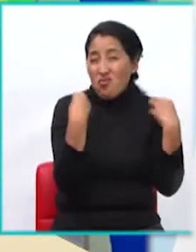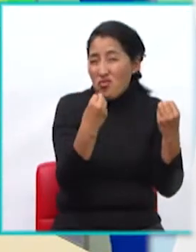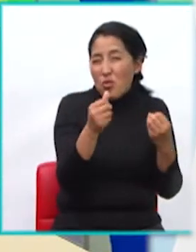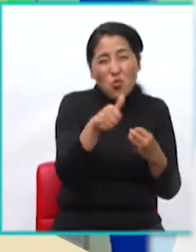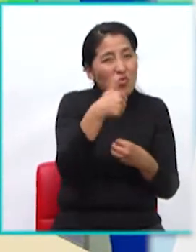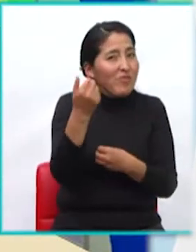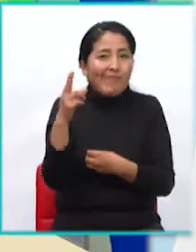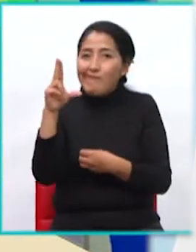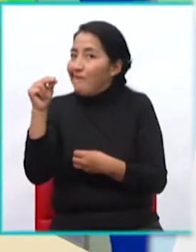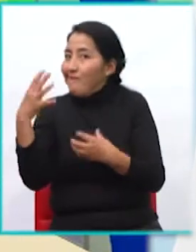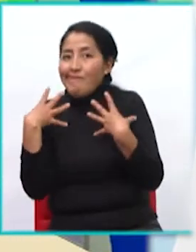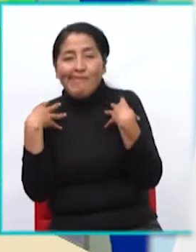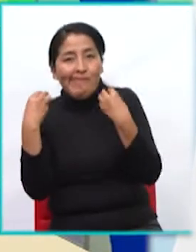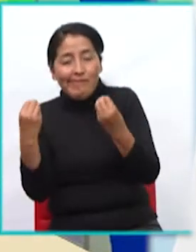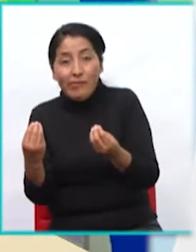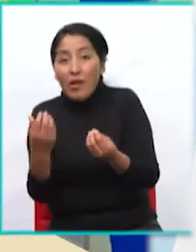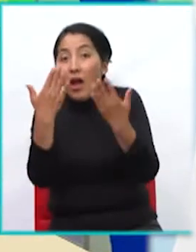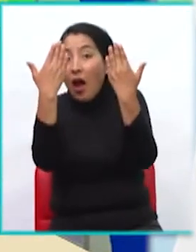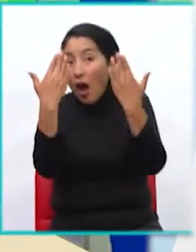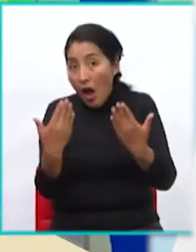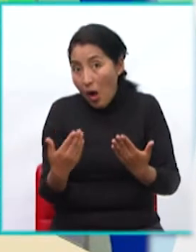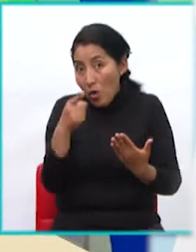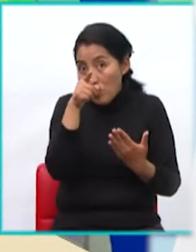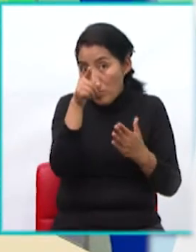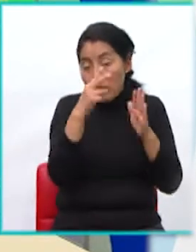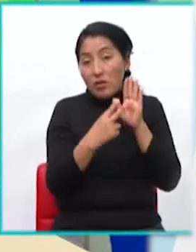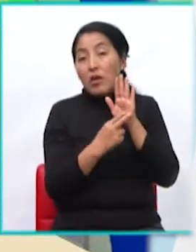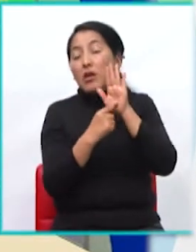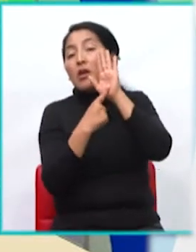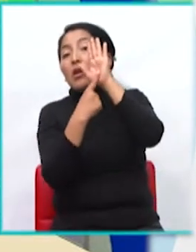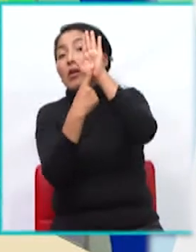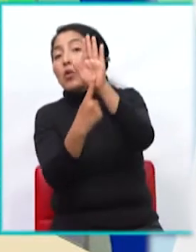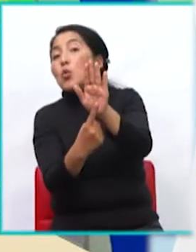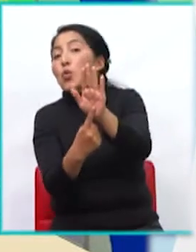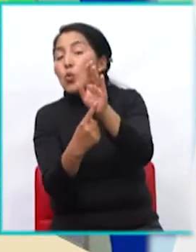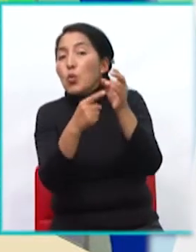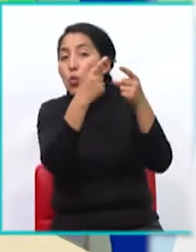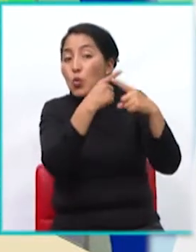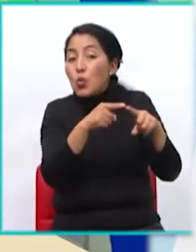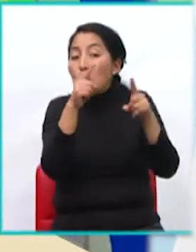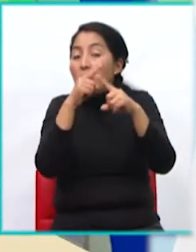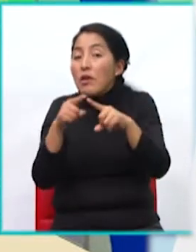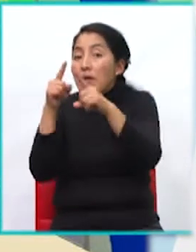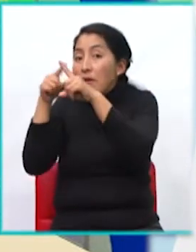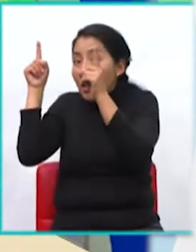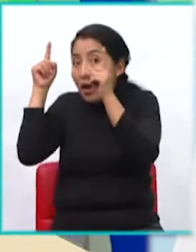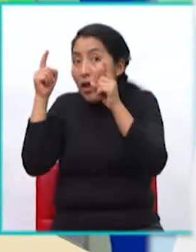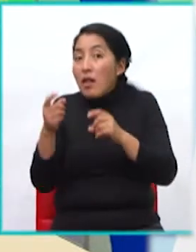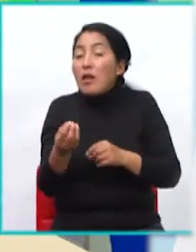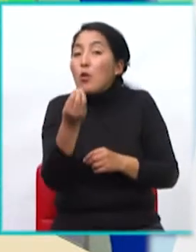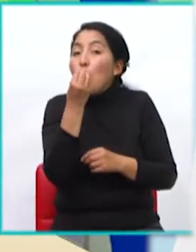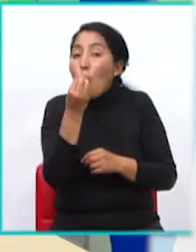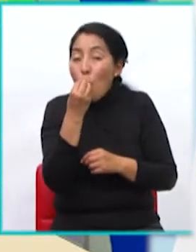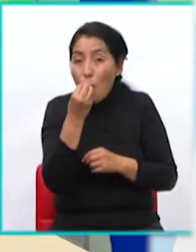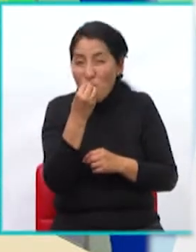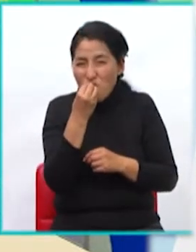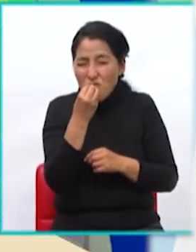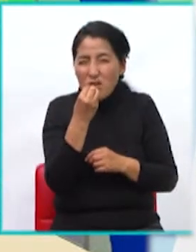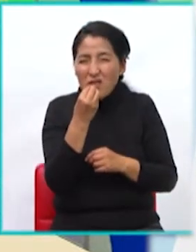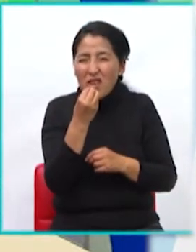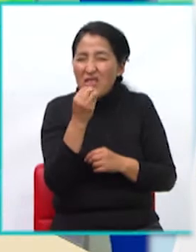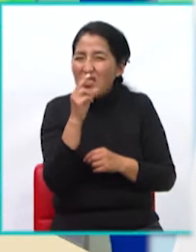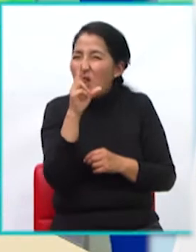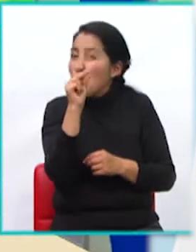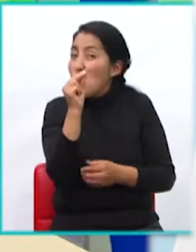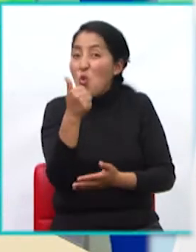Fíjate, te voy a mostrar en este cuadro varios elementos de la comida chatarra. Es lo que